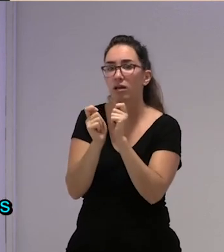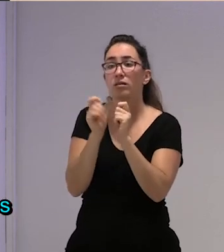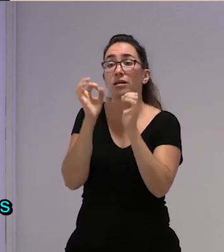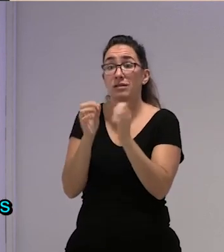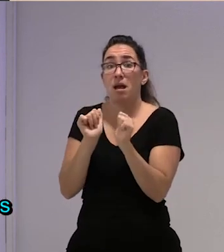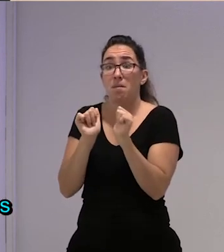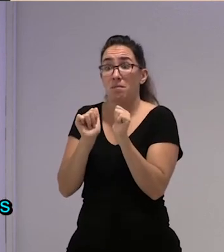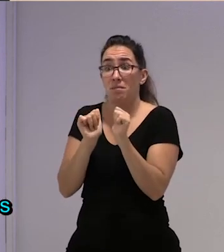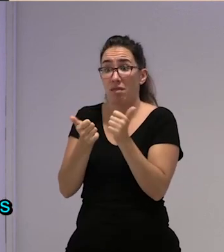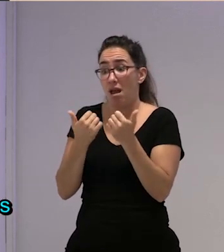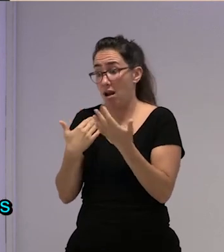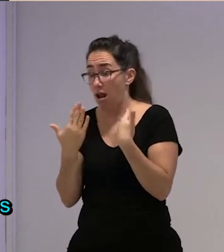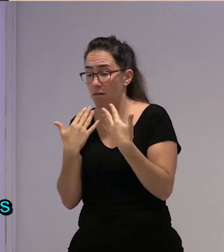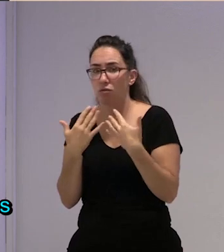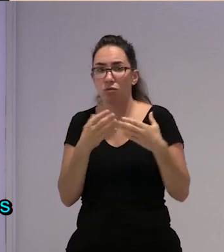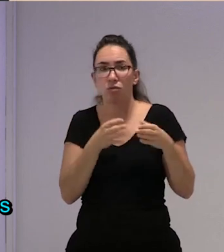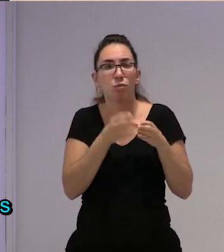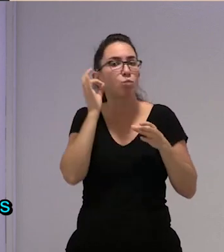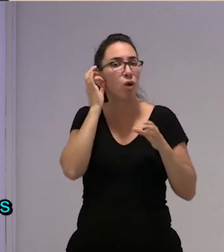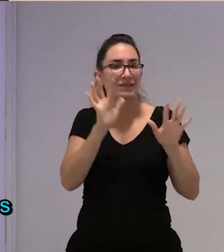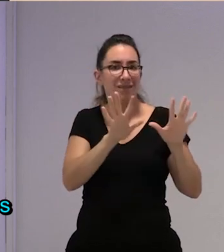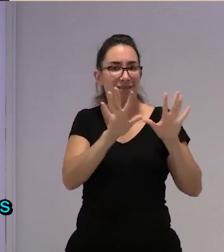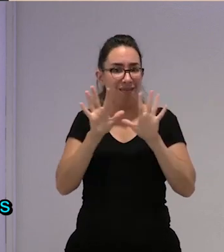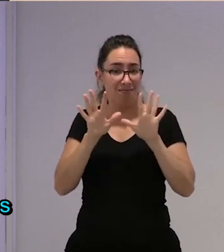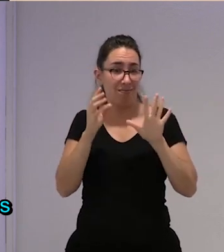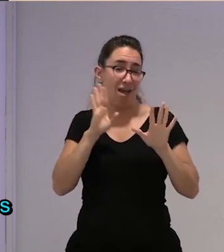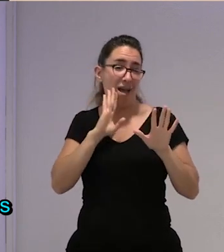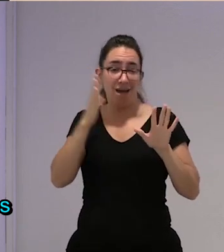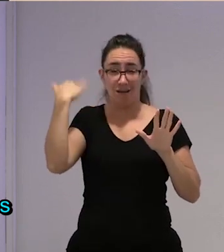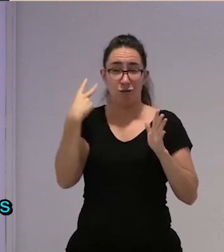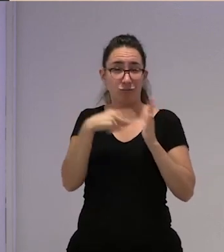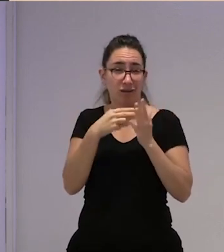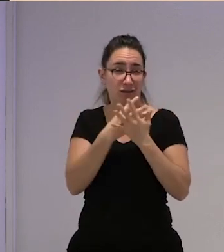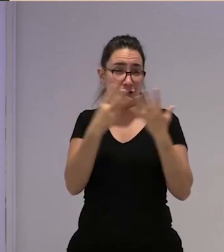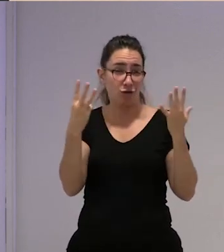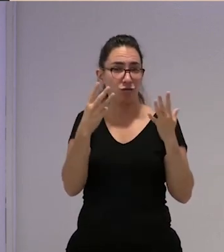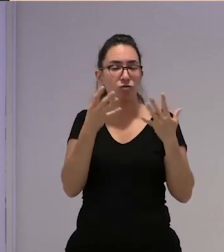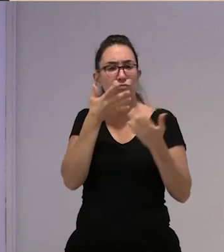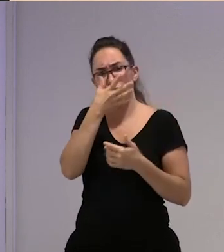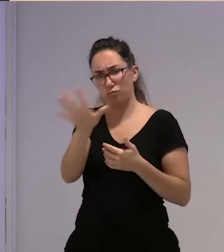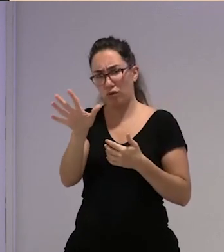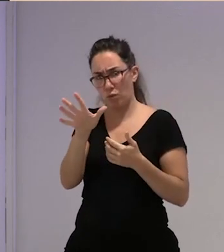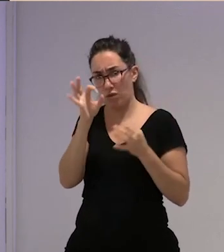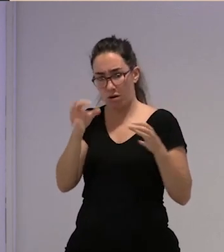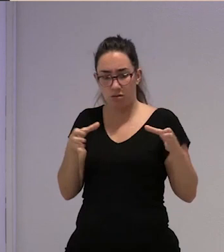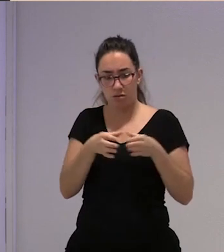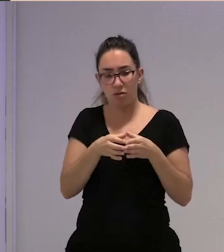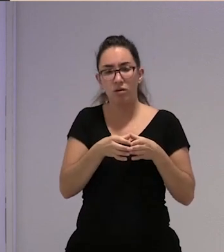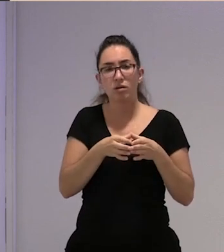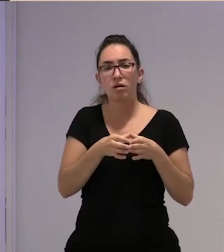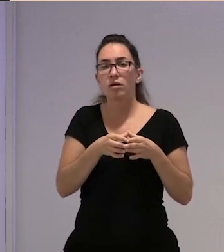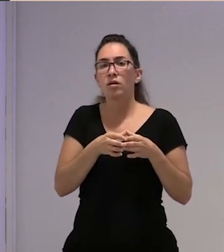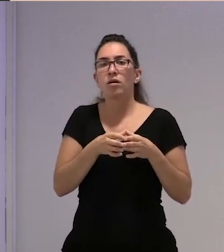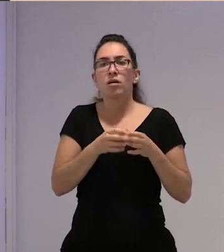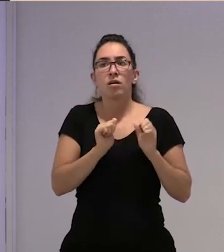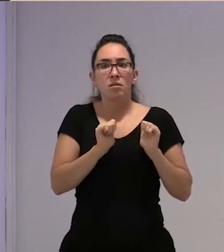llegaron las 10 mujeres que denunciaron Doniana 98 y claro empezaron